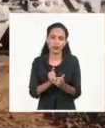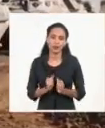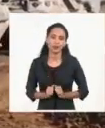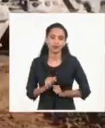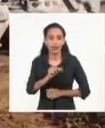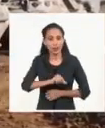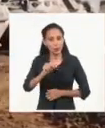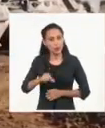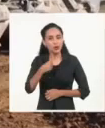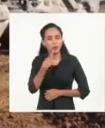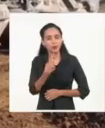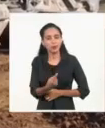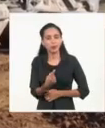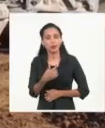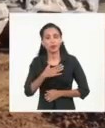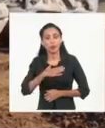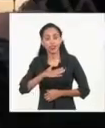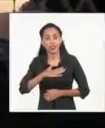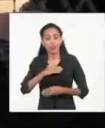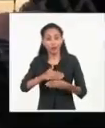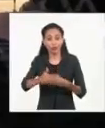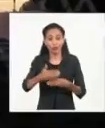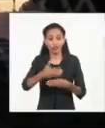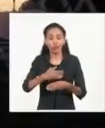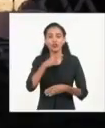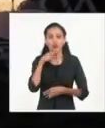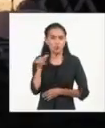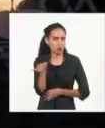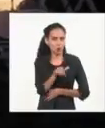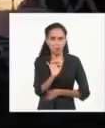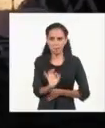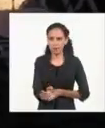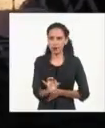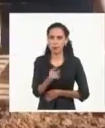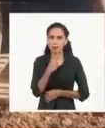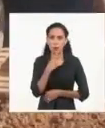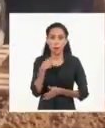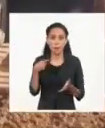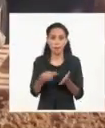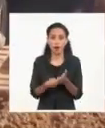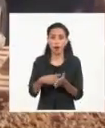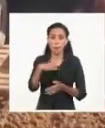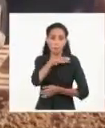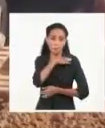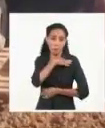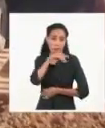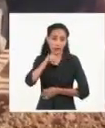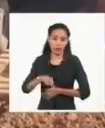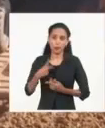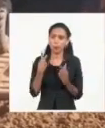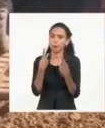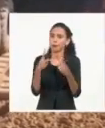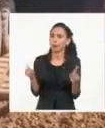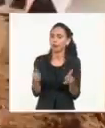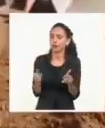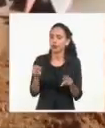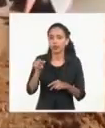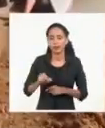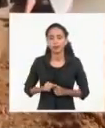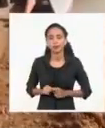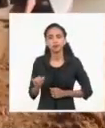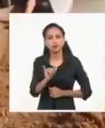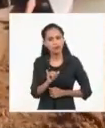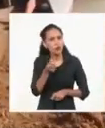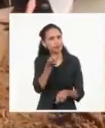reclutados operarán dentro de las fronteras rusas con el mismo estatus y pago que tienen los militares profesionales. Además, recibirán